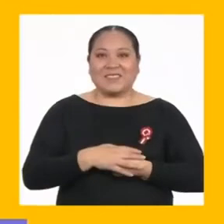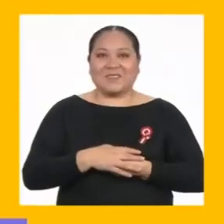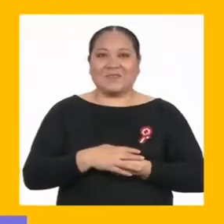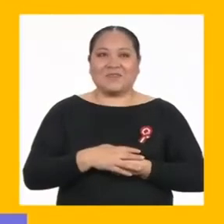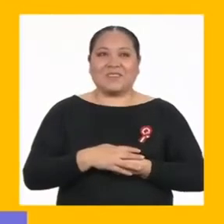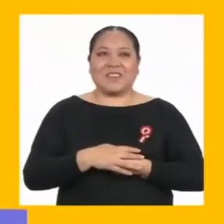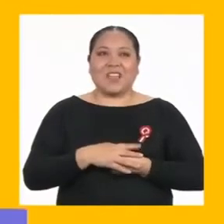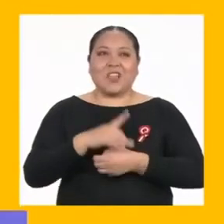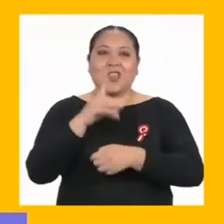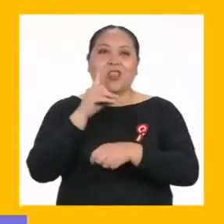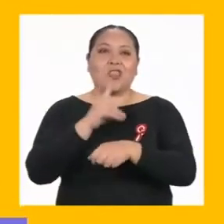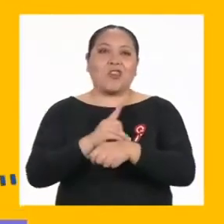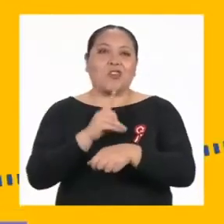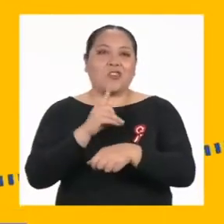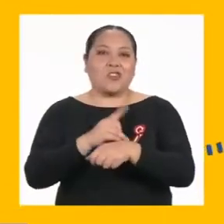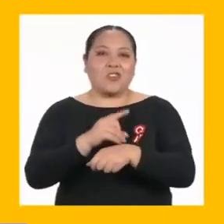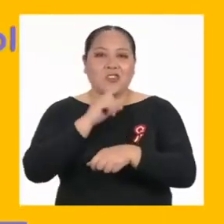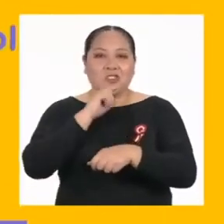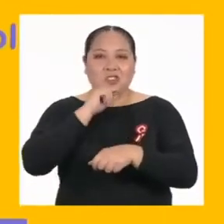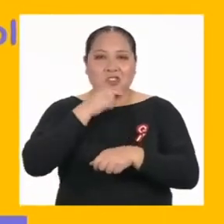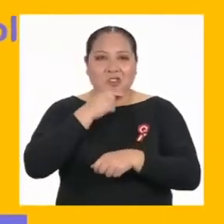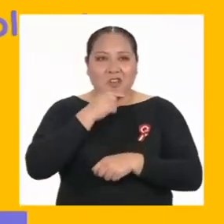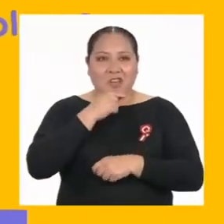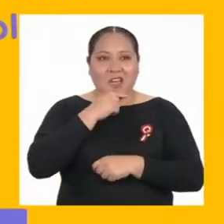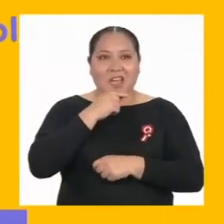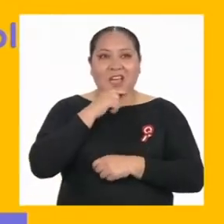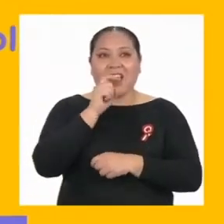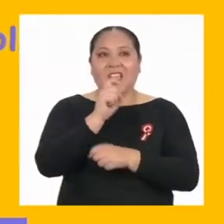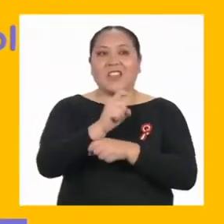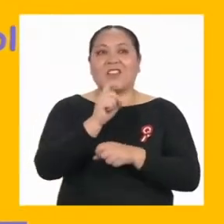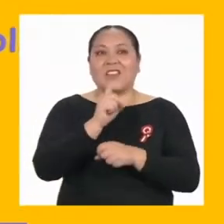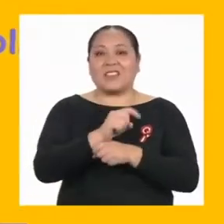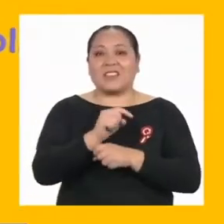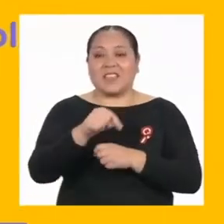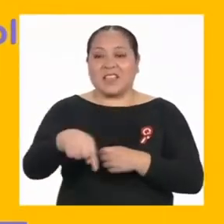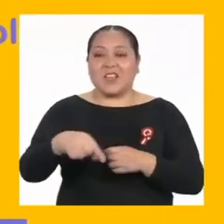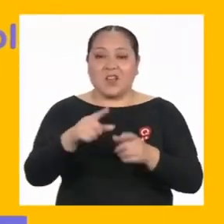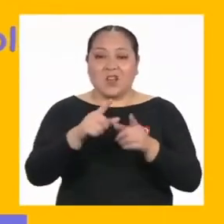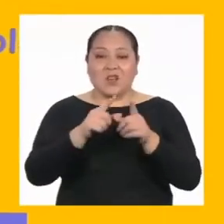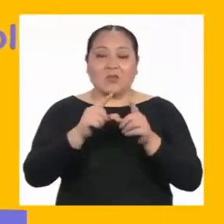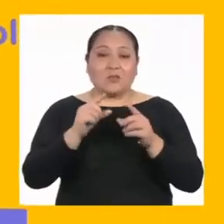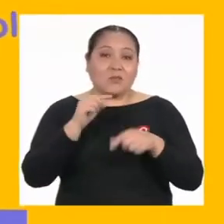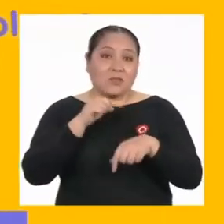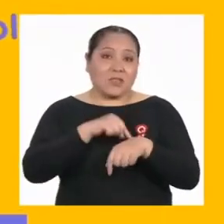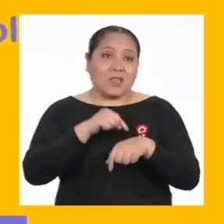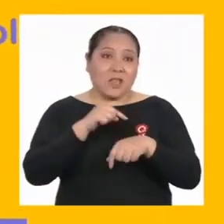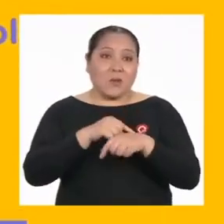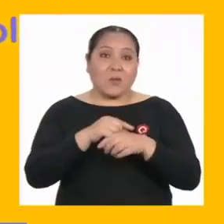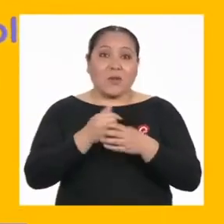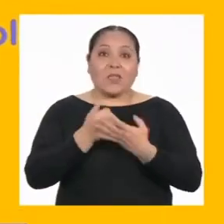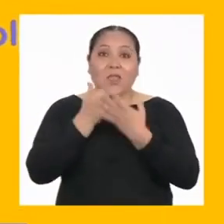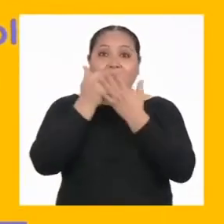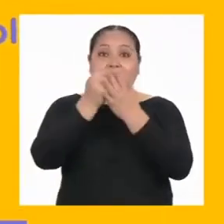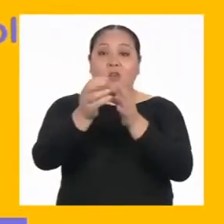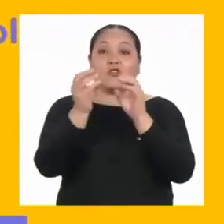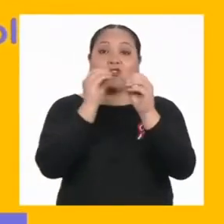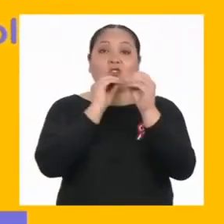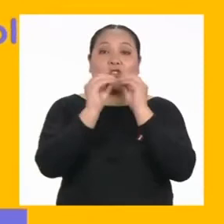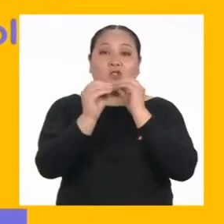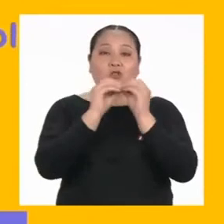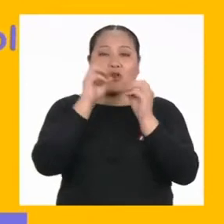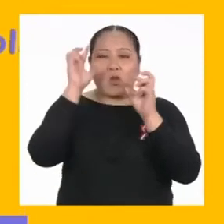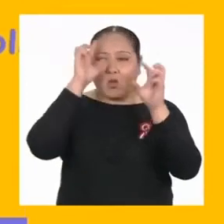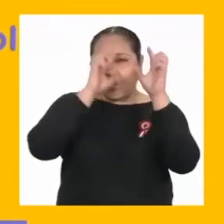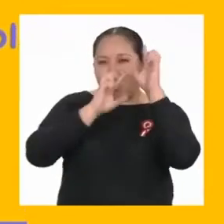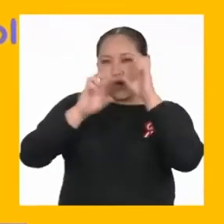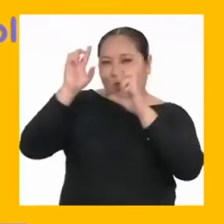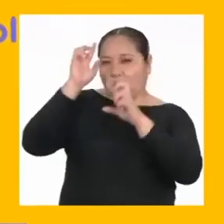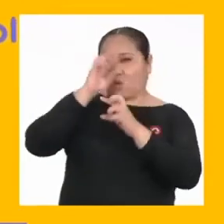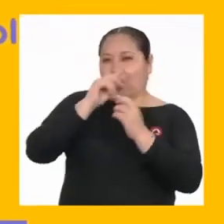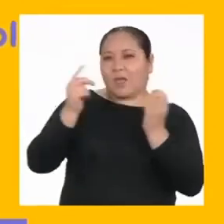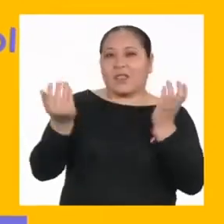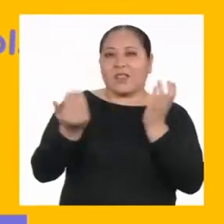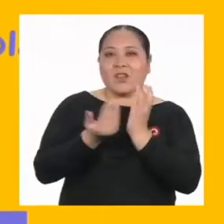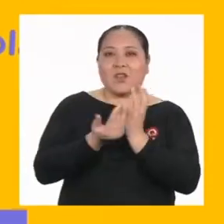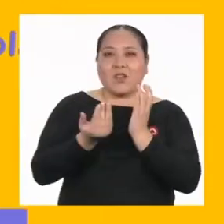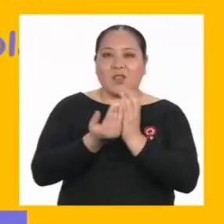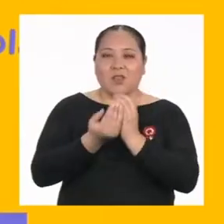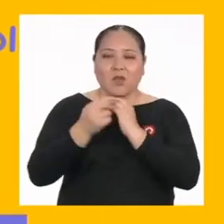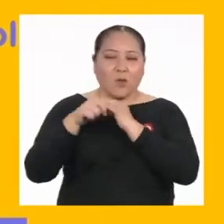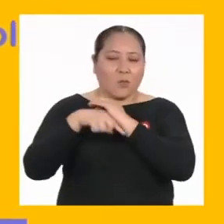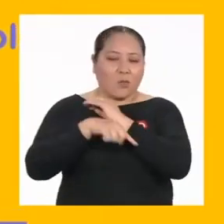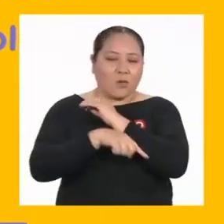Doctora Educación, el espacio donde te ayudamos a resolver con buena onda tus dudas escolares más profundas y existenciales.